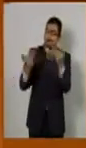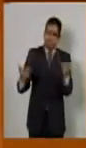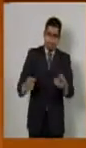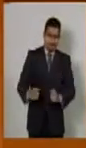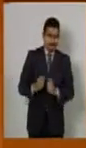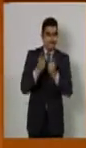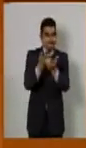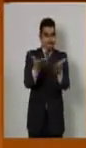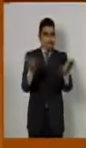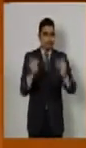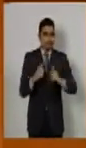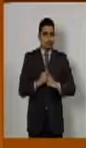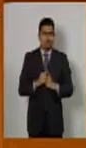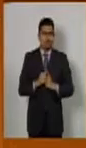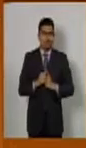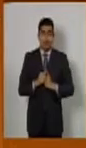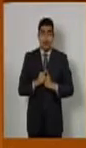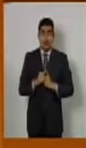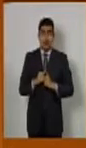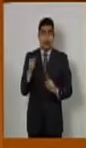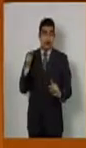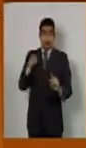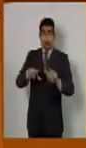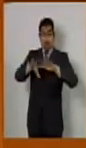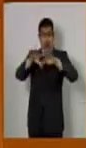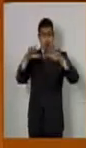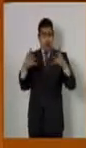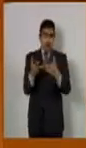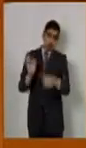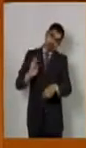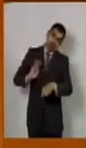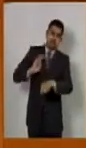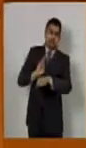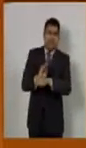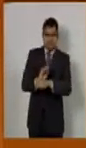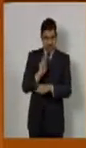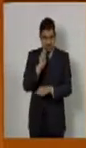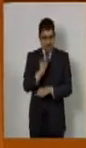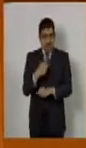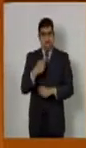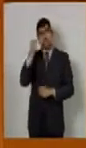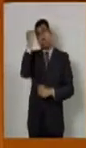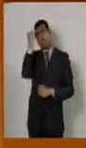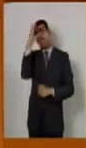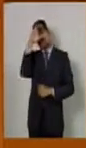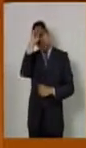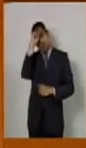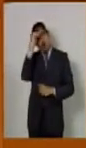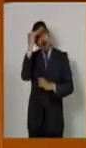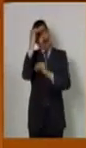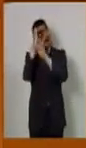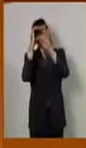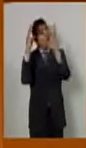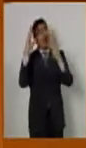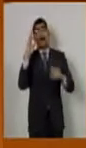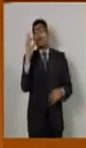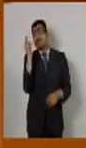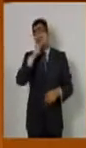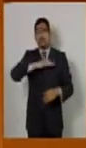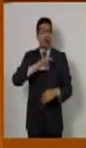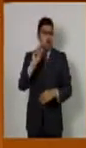La defensa por el planeta no es realismo mágico, es realidad